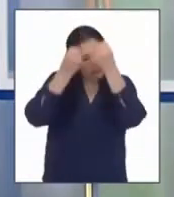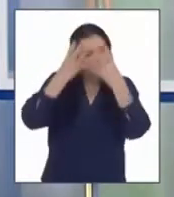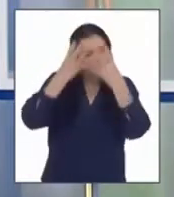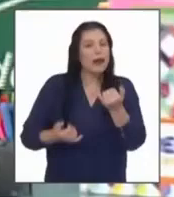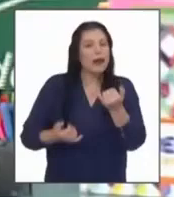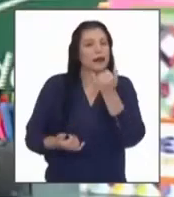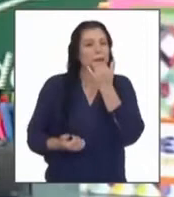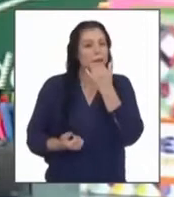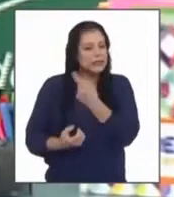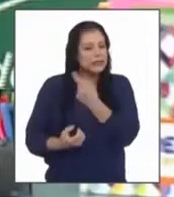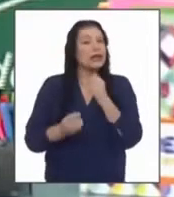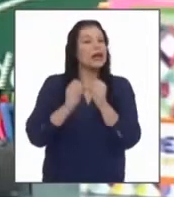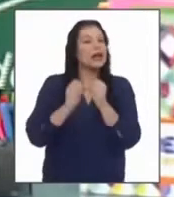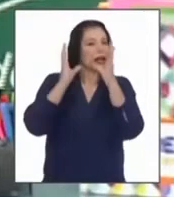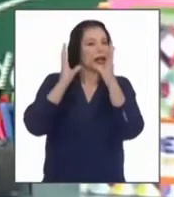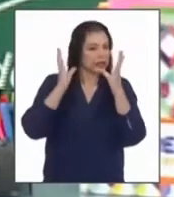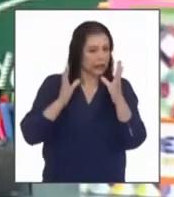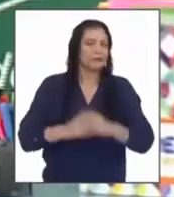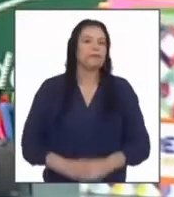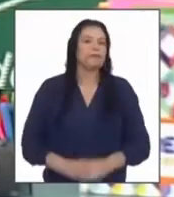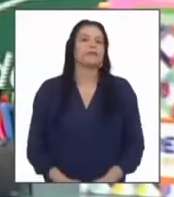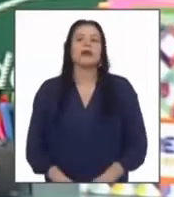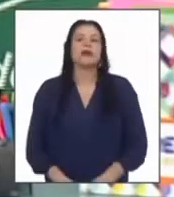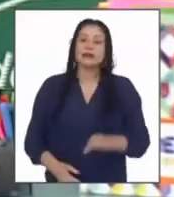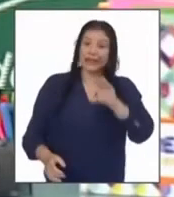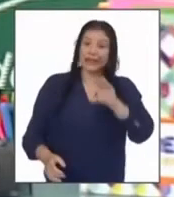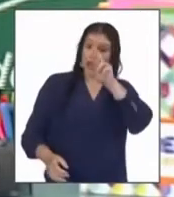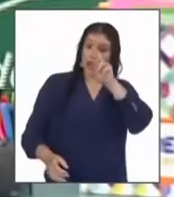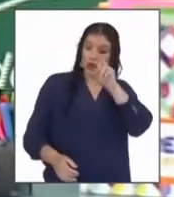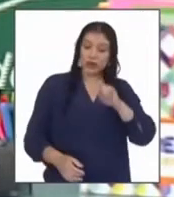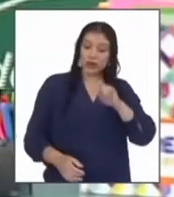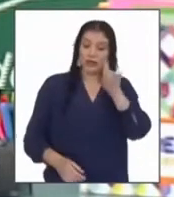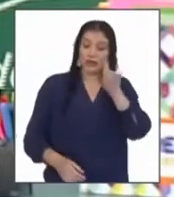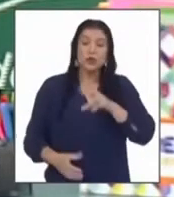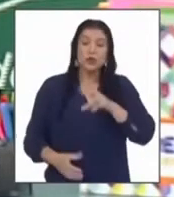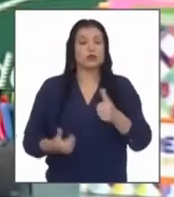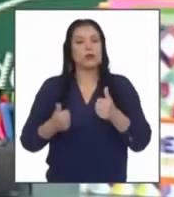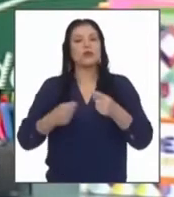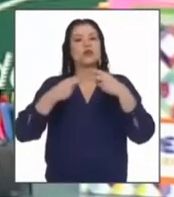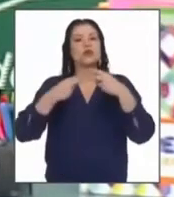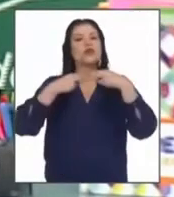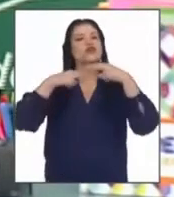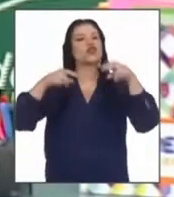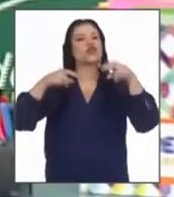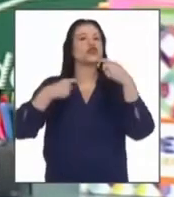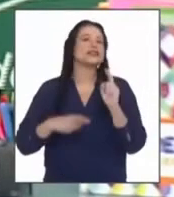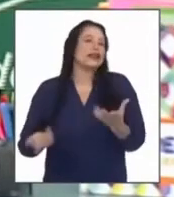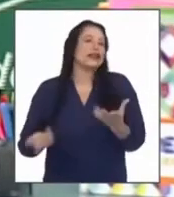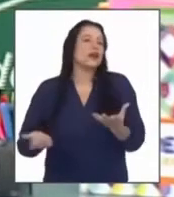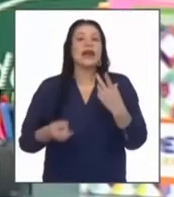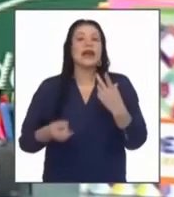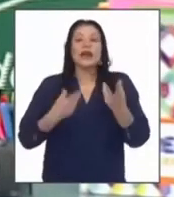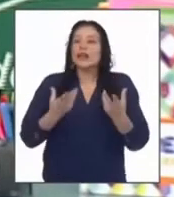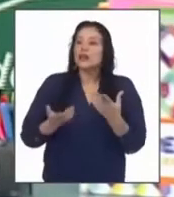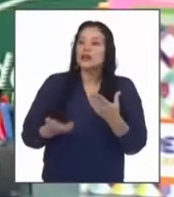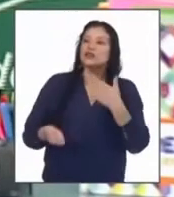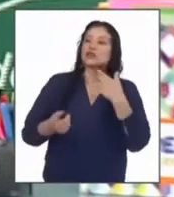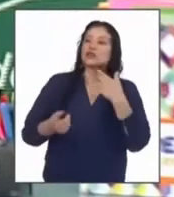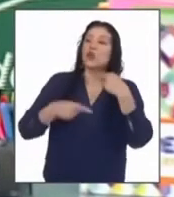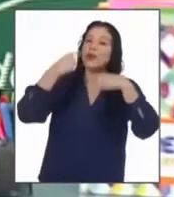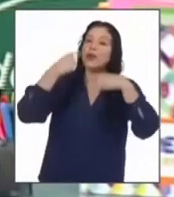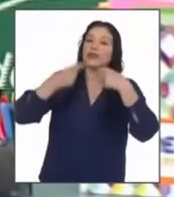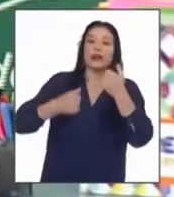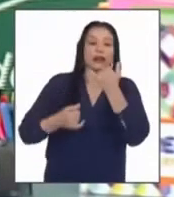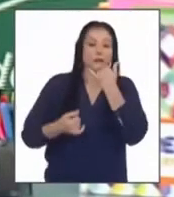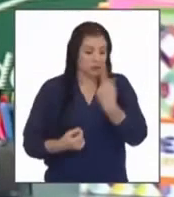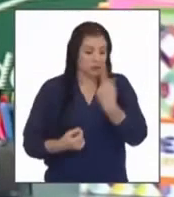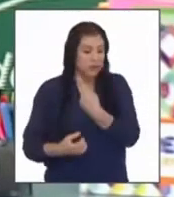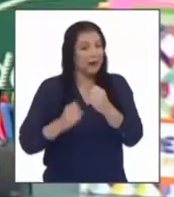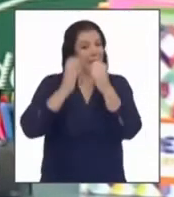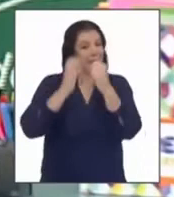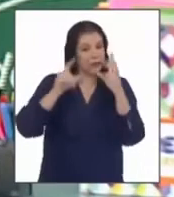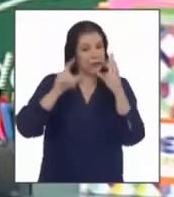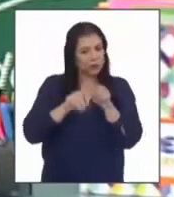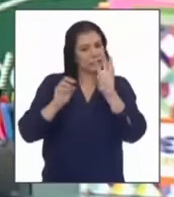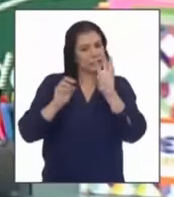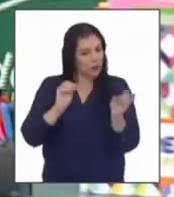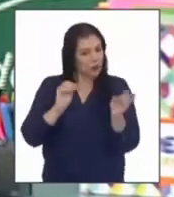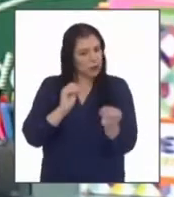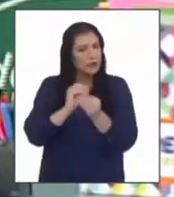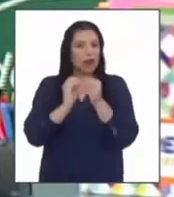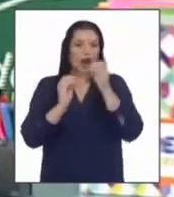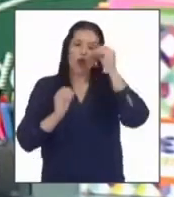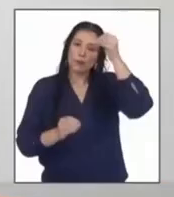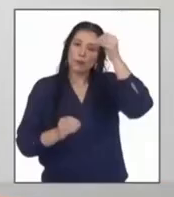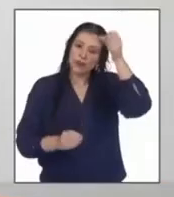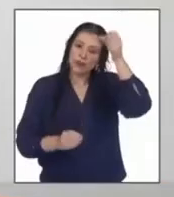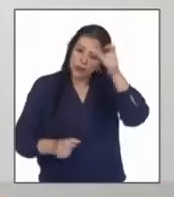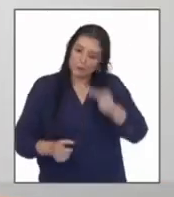en el día a día es cierto la crónica es muy usada en los noticieros y nos revela el acontecer diario pero también se complementa con la opinión